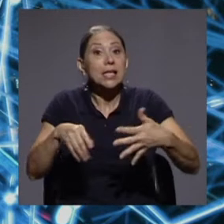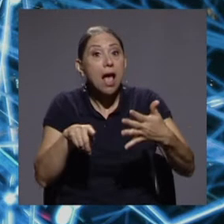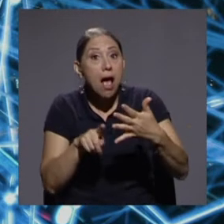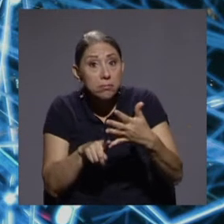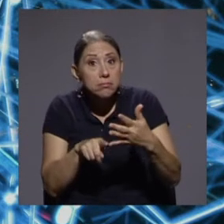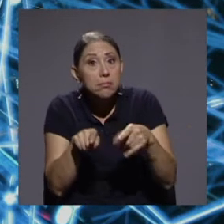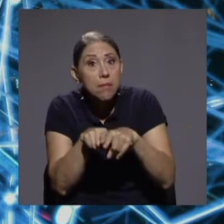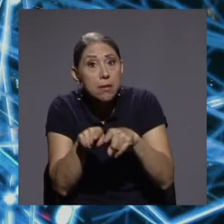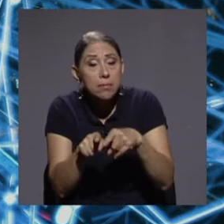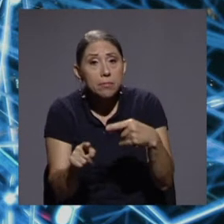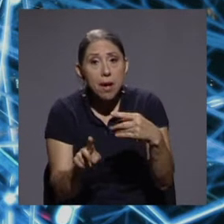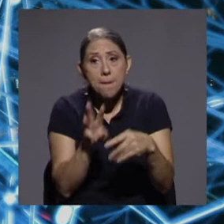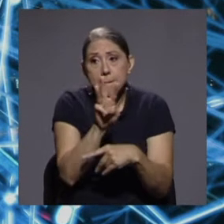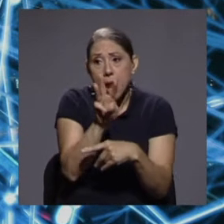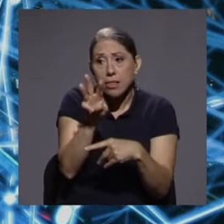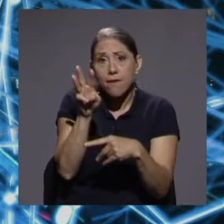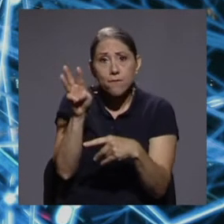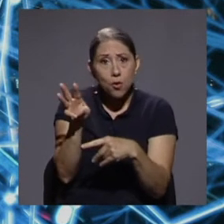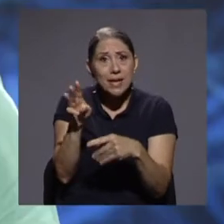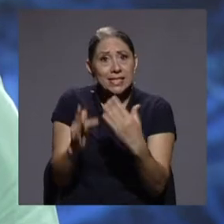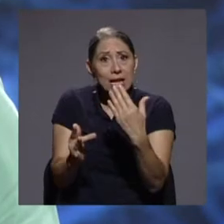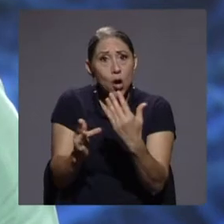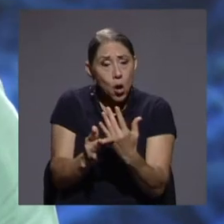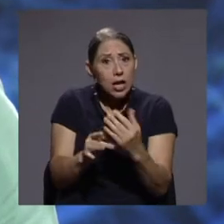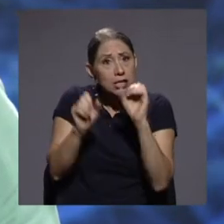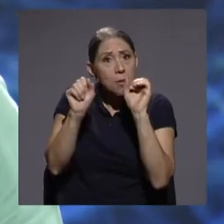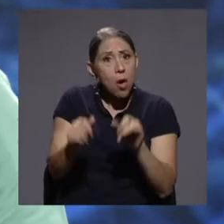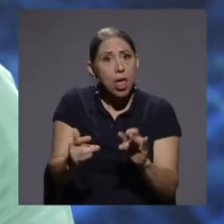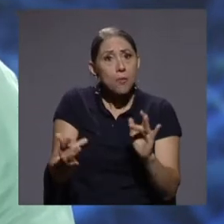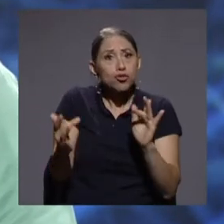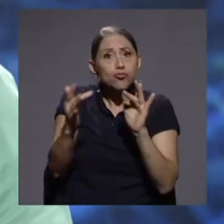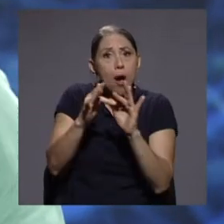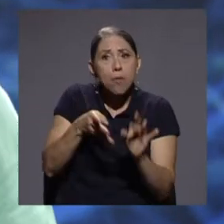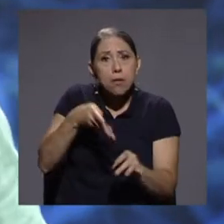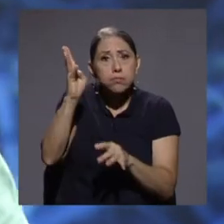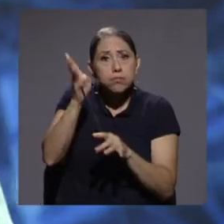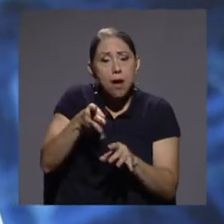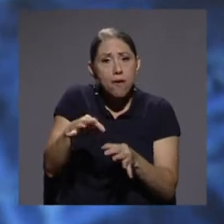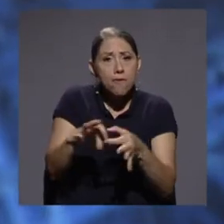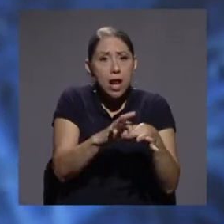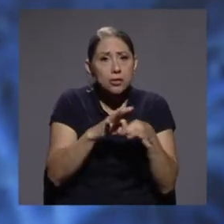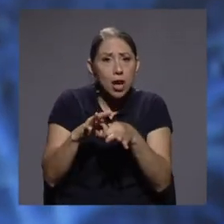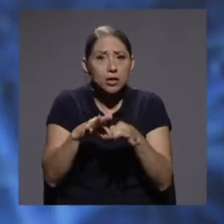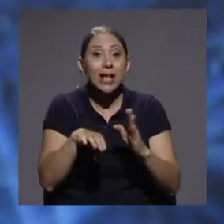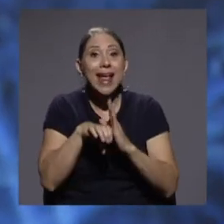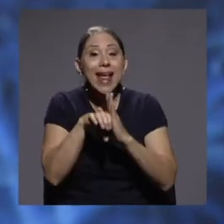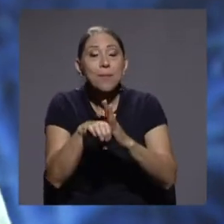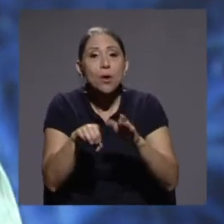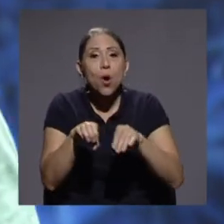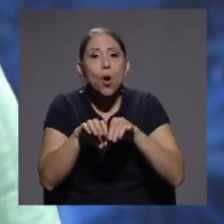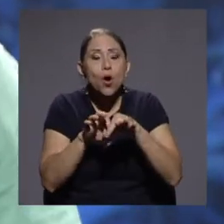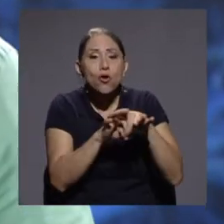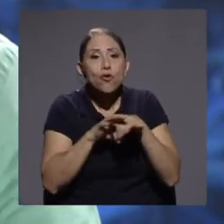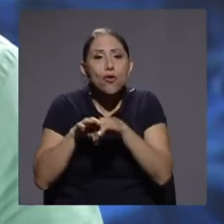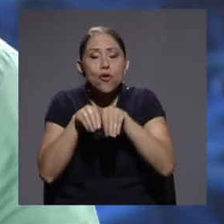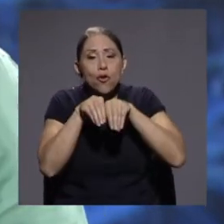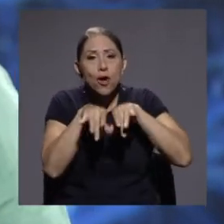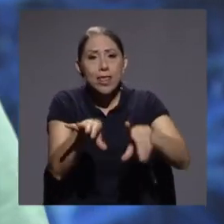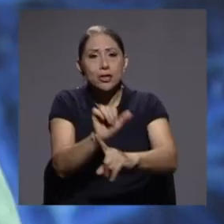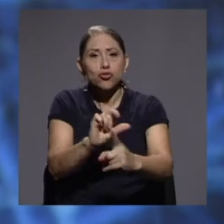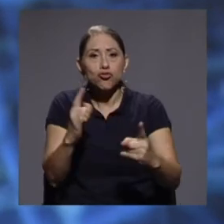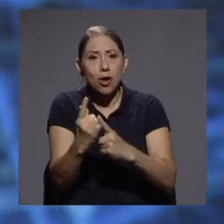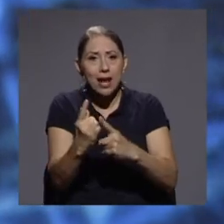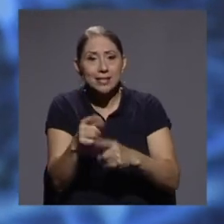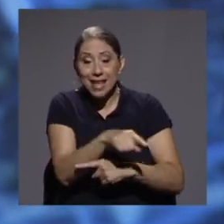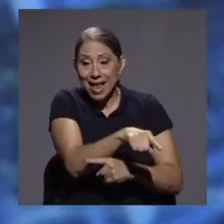que nos sirven de manera interactiva para relacionarnos. Por ejemplo, las redes sociales. Esto permite que esté cada vez